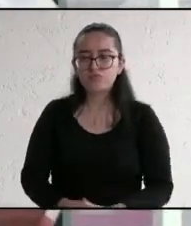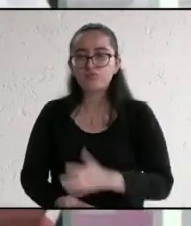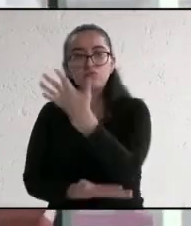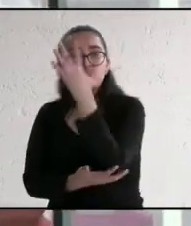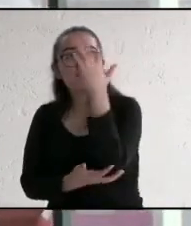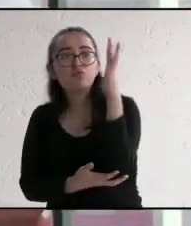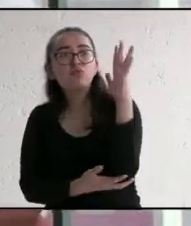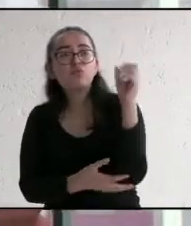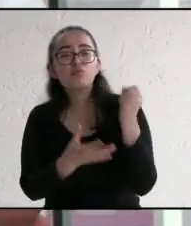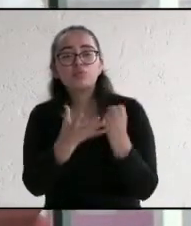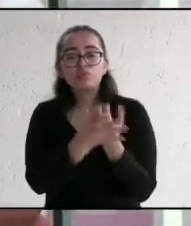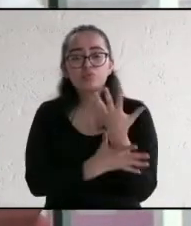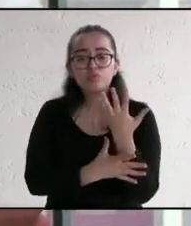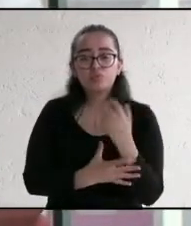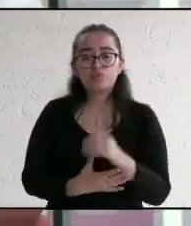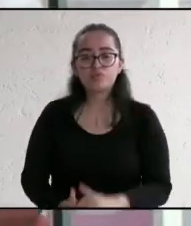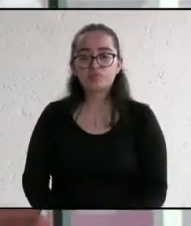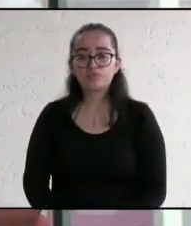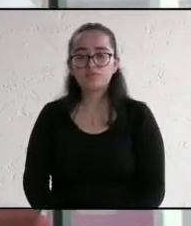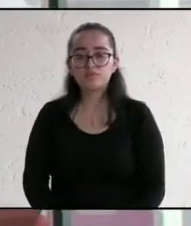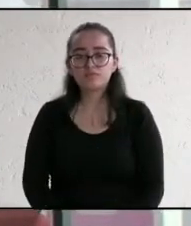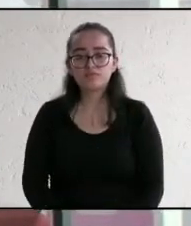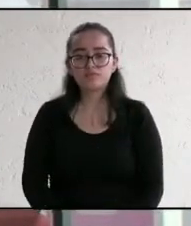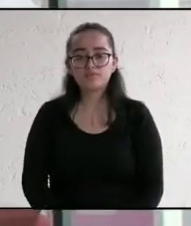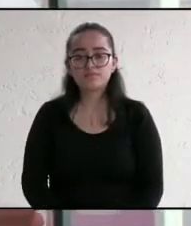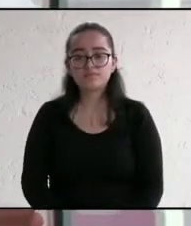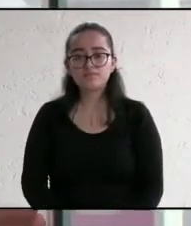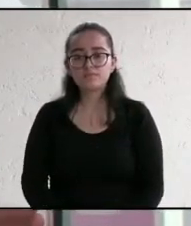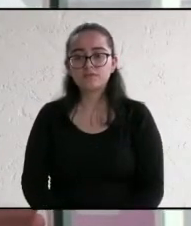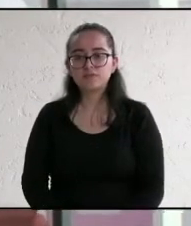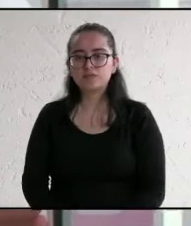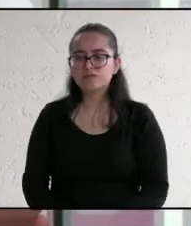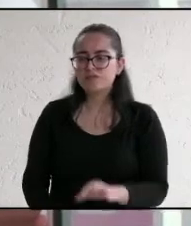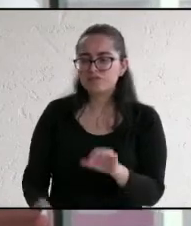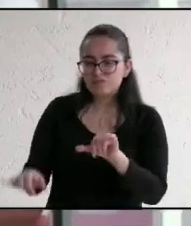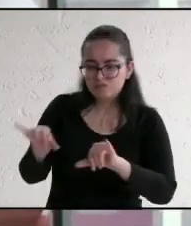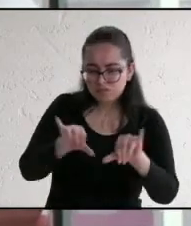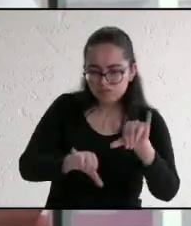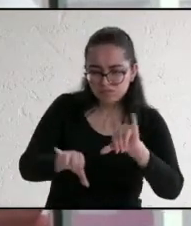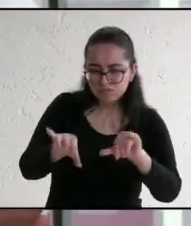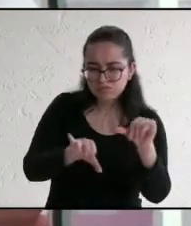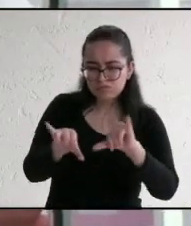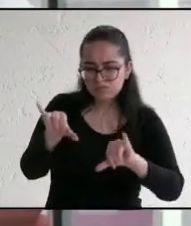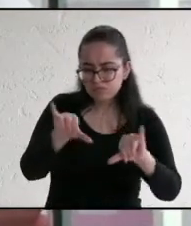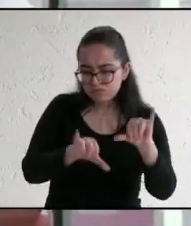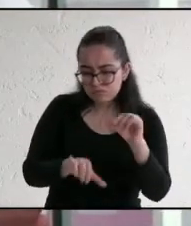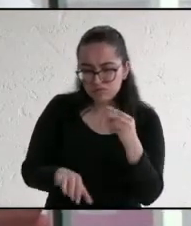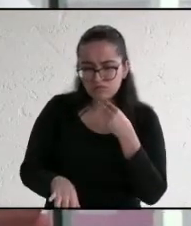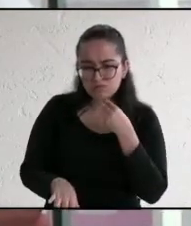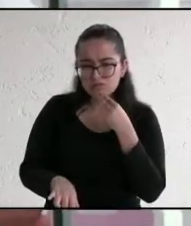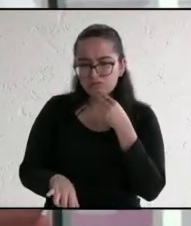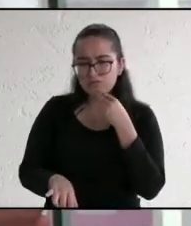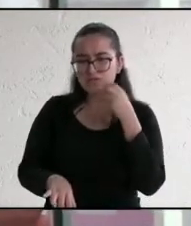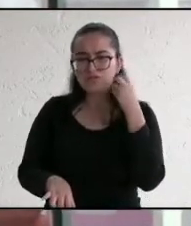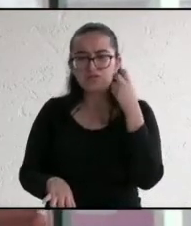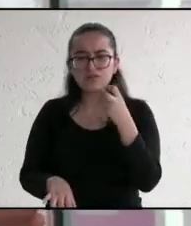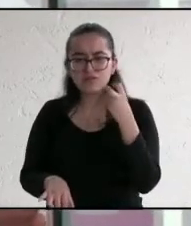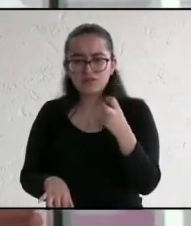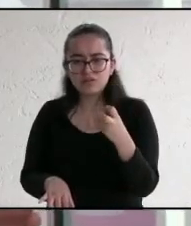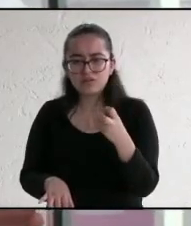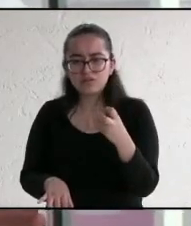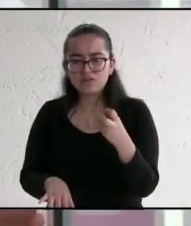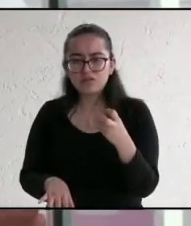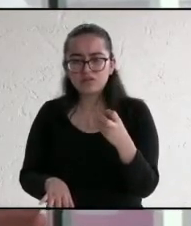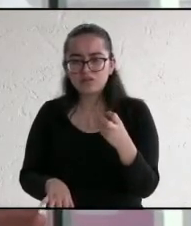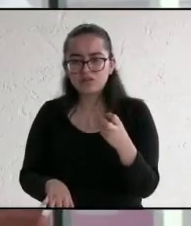hacer un hincapié en los químicos, porque los químicos son la riqueza de los padres,